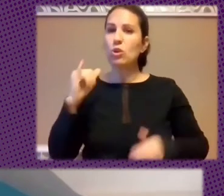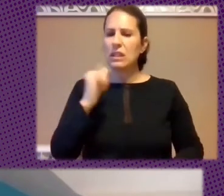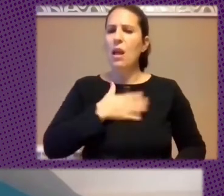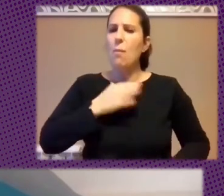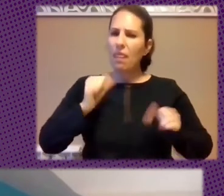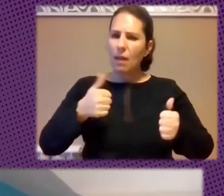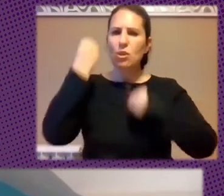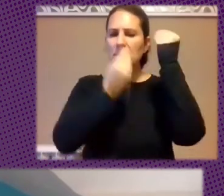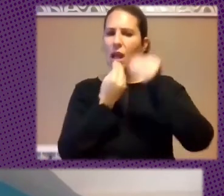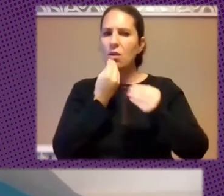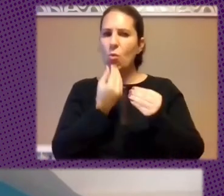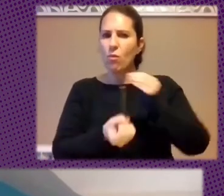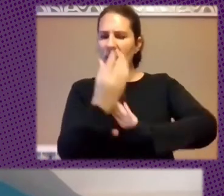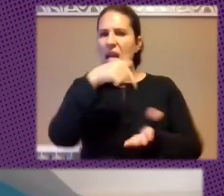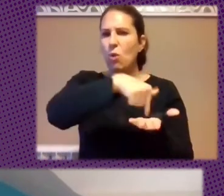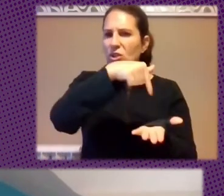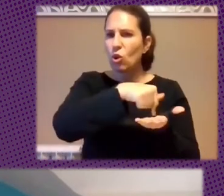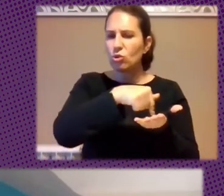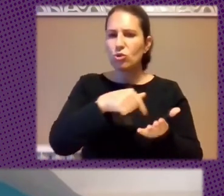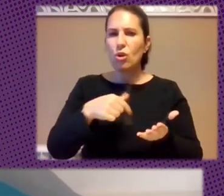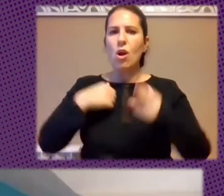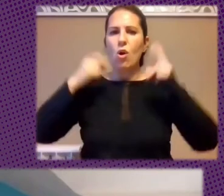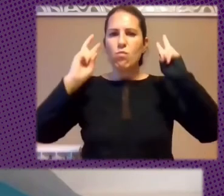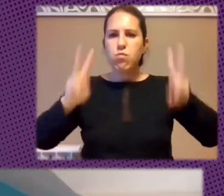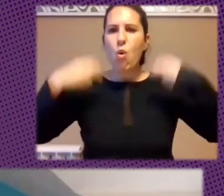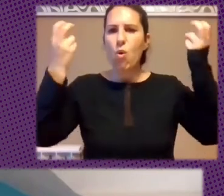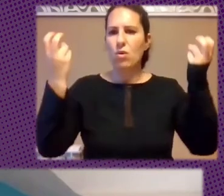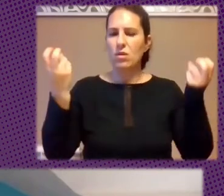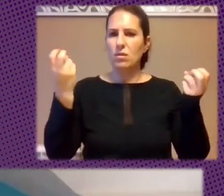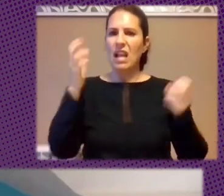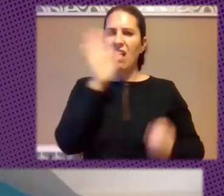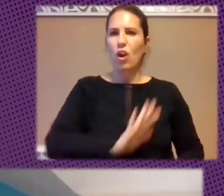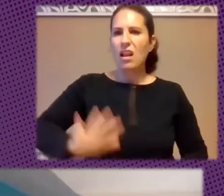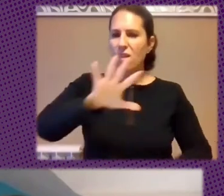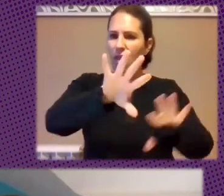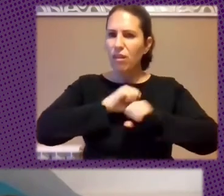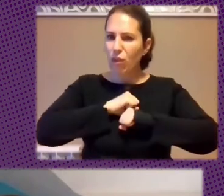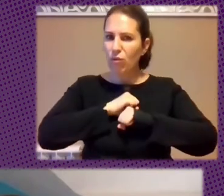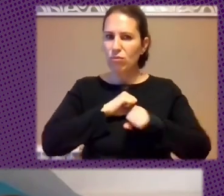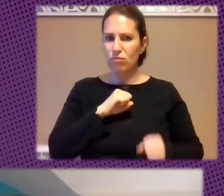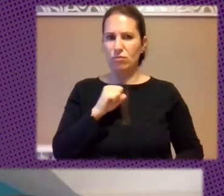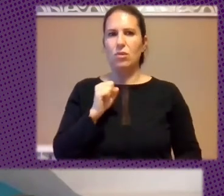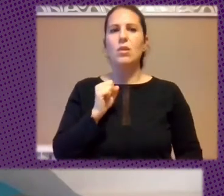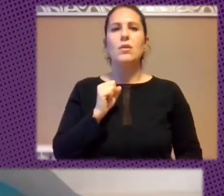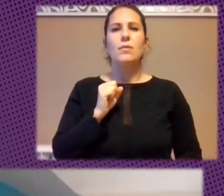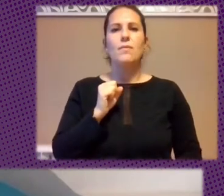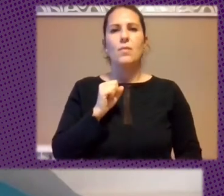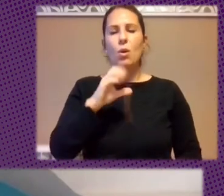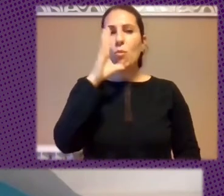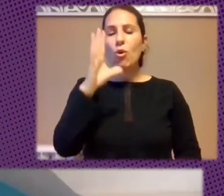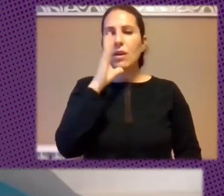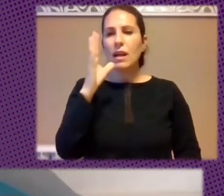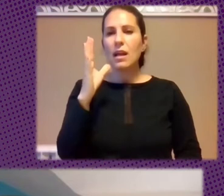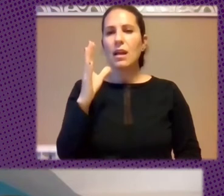Impuestos Tal Vez Sobre Promover La Nacionalización Y La Pongo Aquí En Coats Porque Bueno La Nacionalización